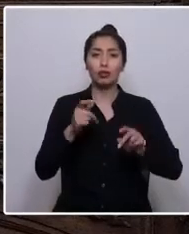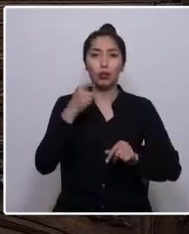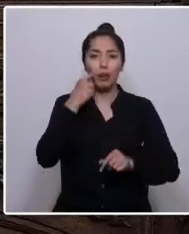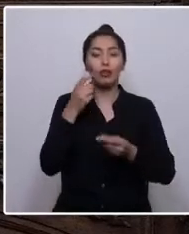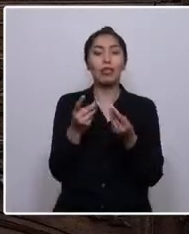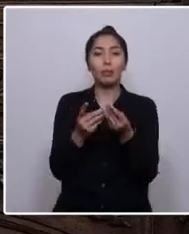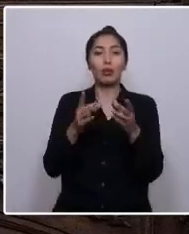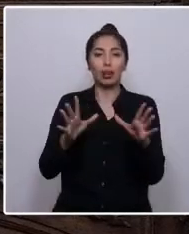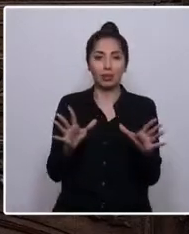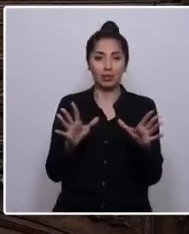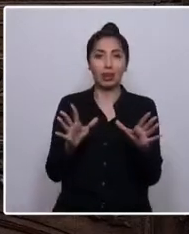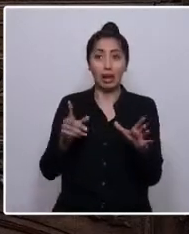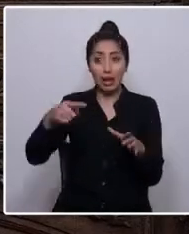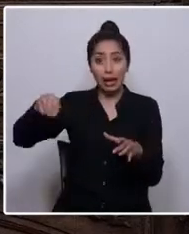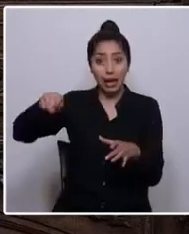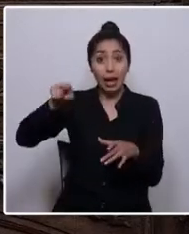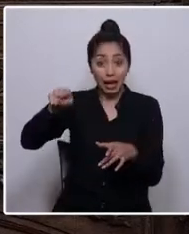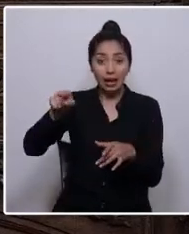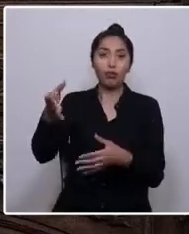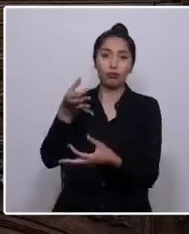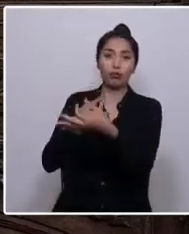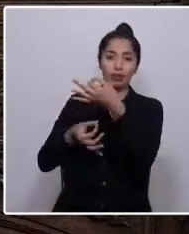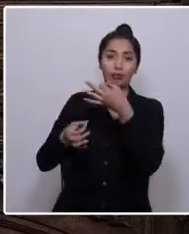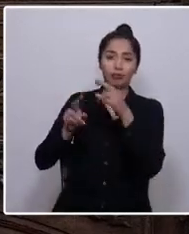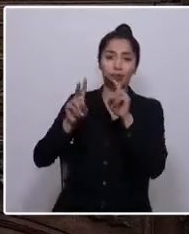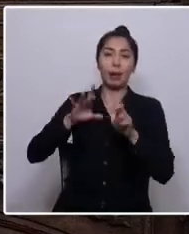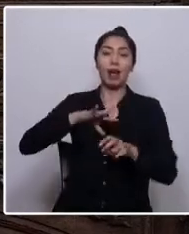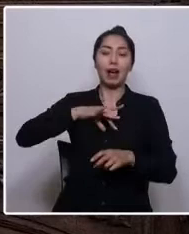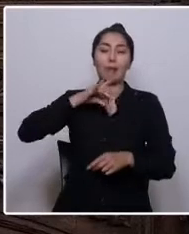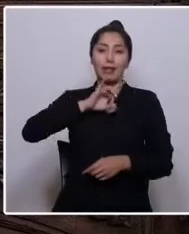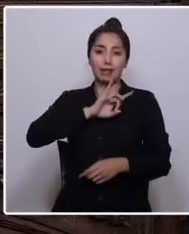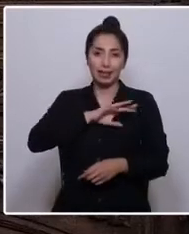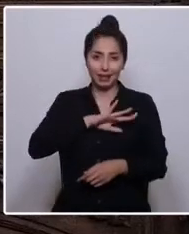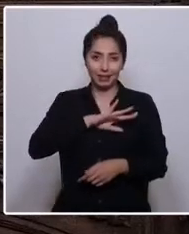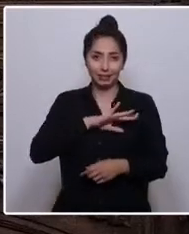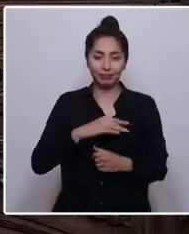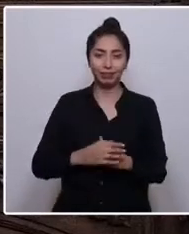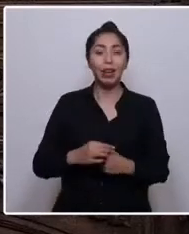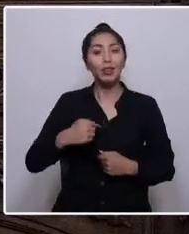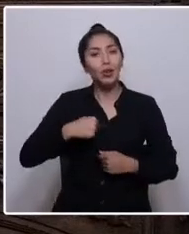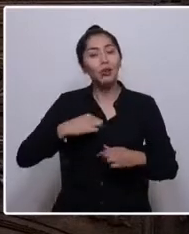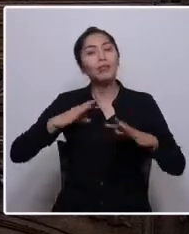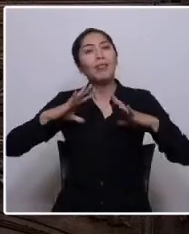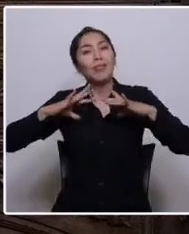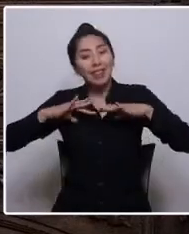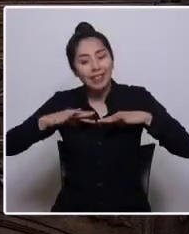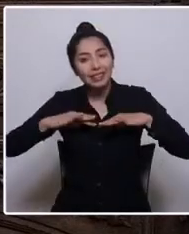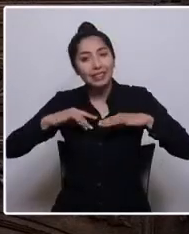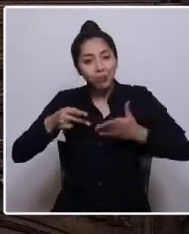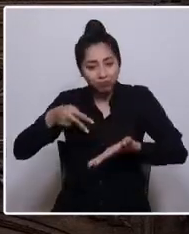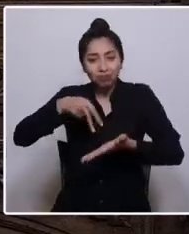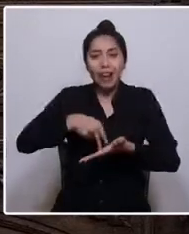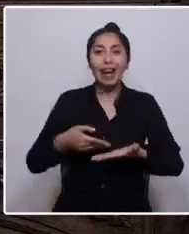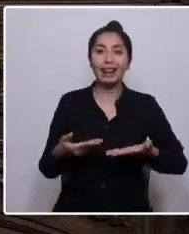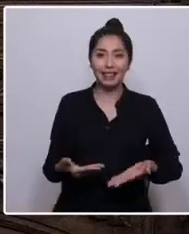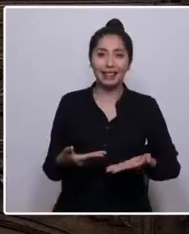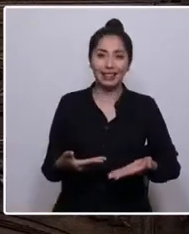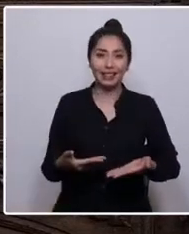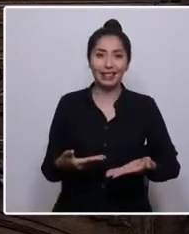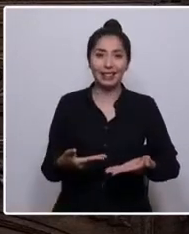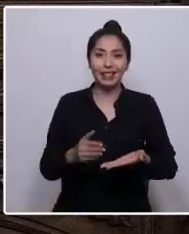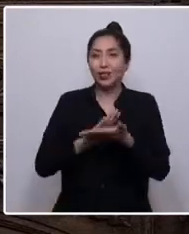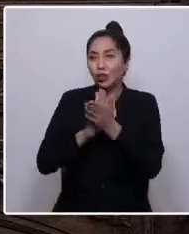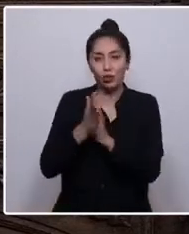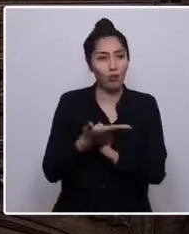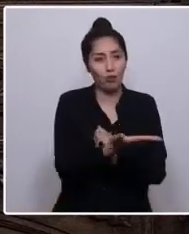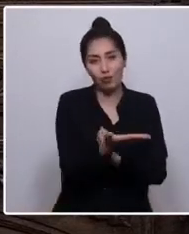nos habló sobre el alma de Chile. Estoy feliz de estar aquí y con todos ustedes.